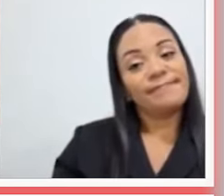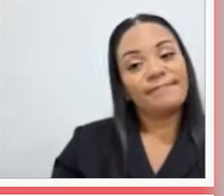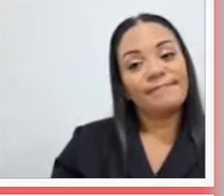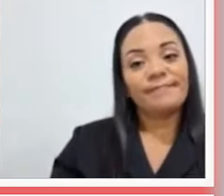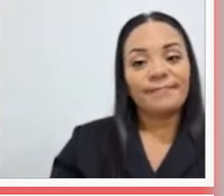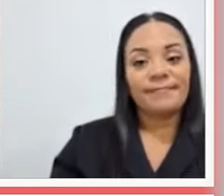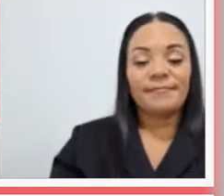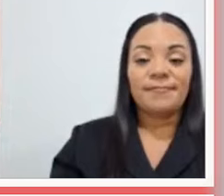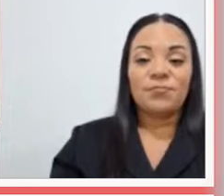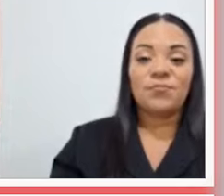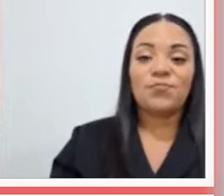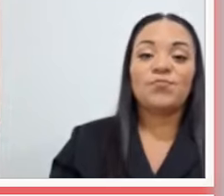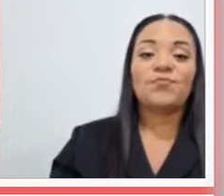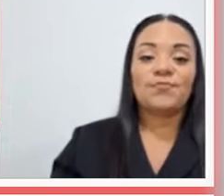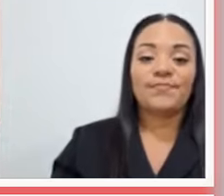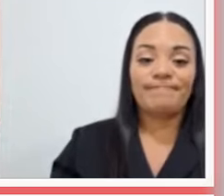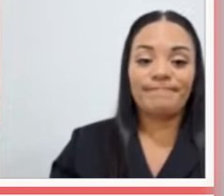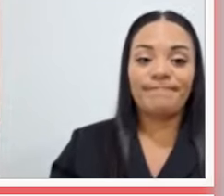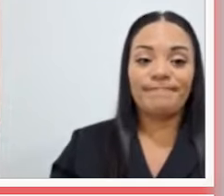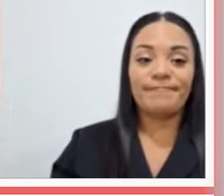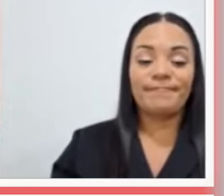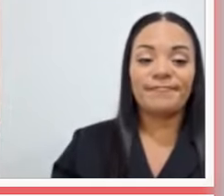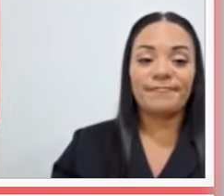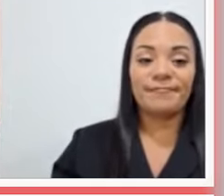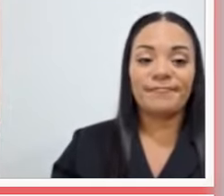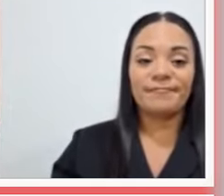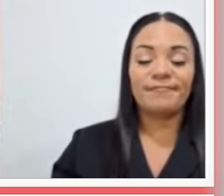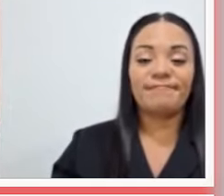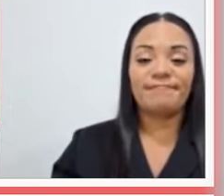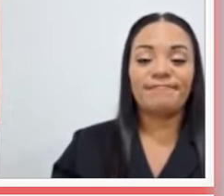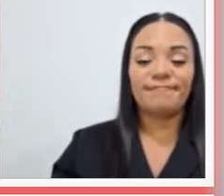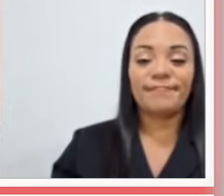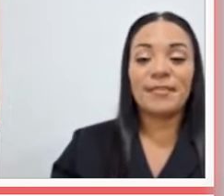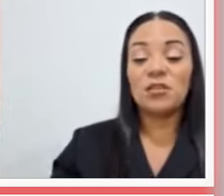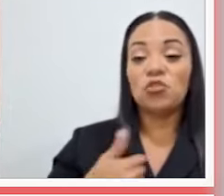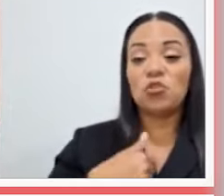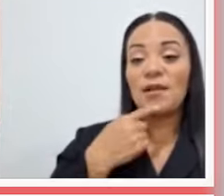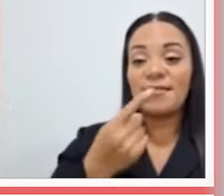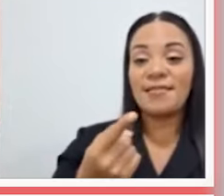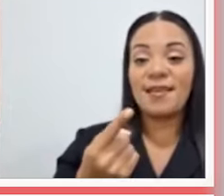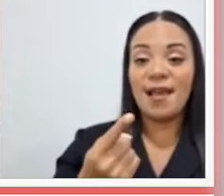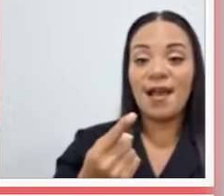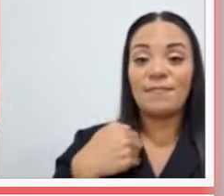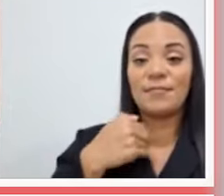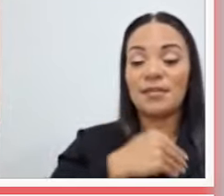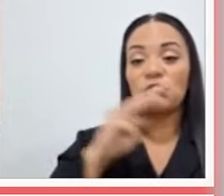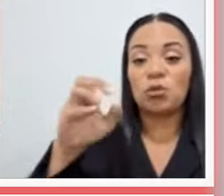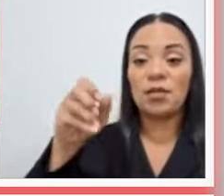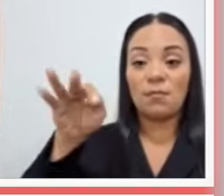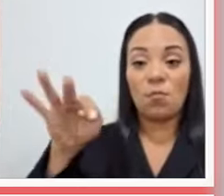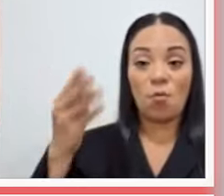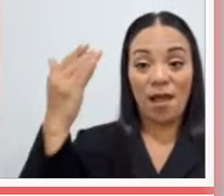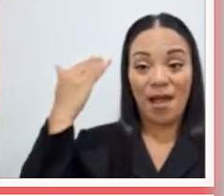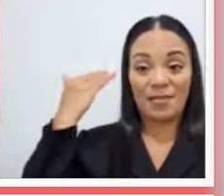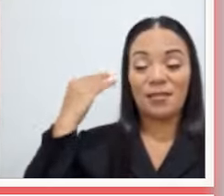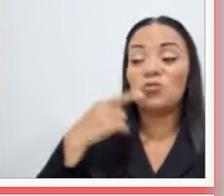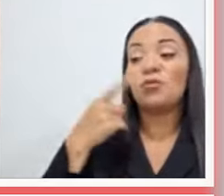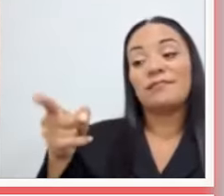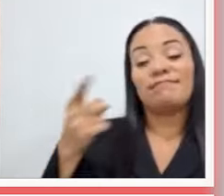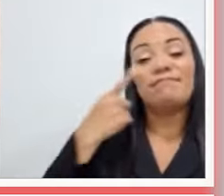Y yo tuve que decirle al Ministro de Obras Públicas de Transportes de que el tiempo va a que hace.